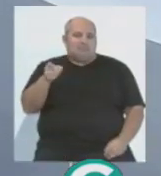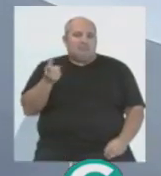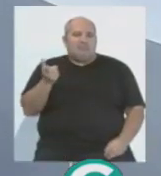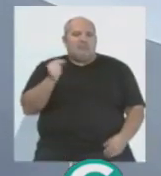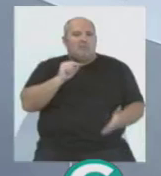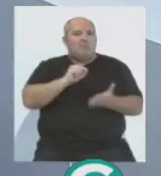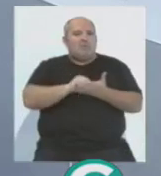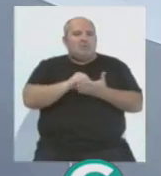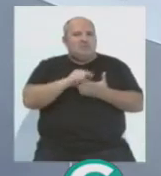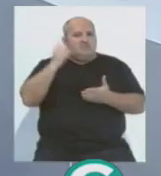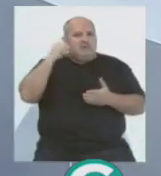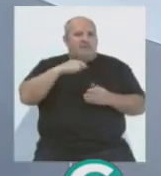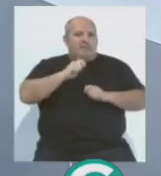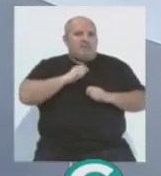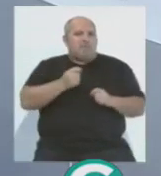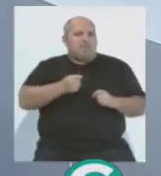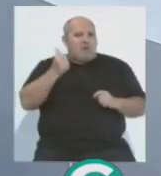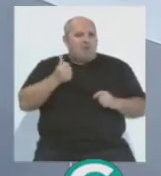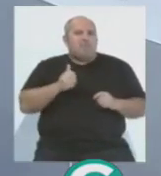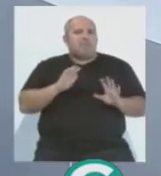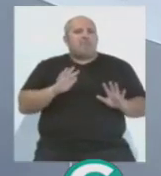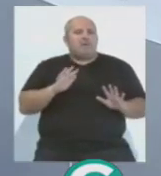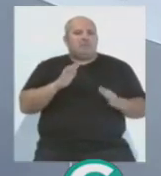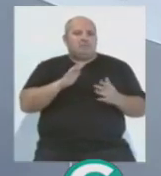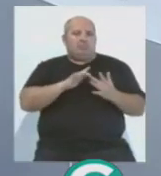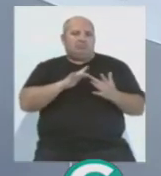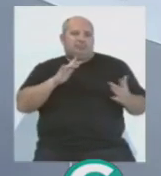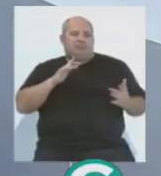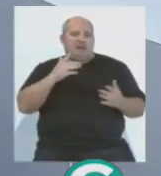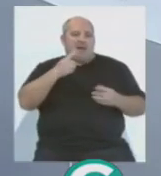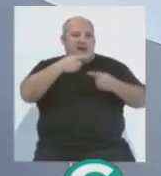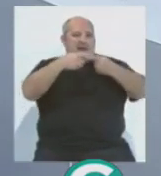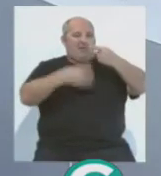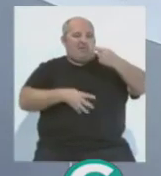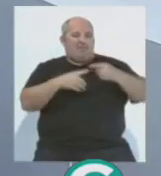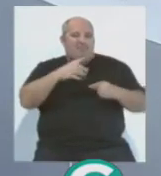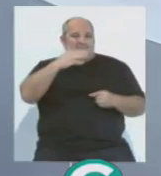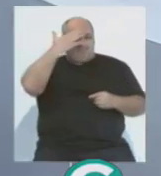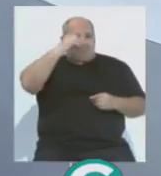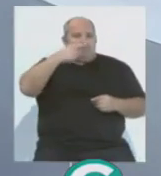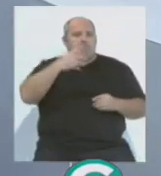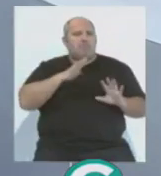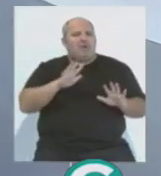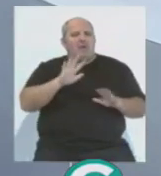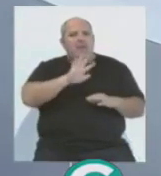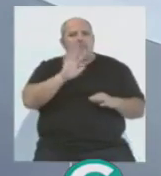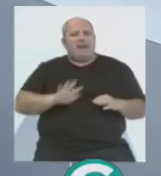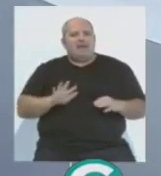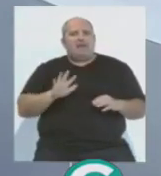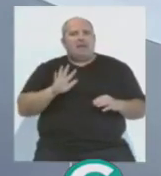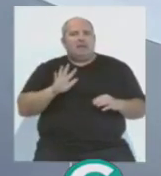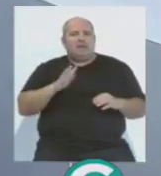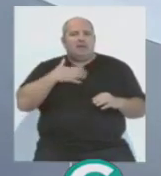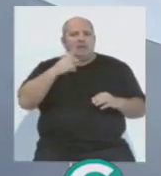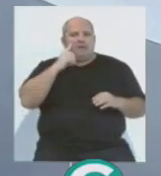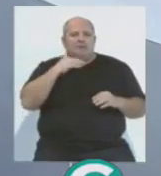el punto sabe a poco porque se te distancian algunos los que hayan ganado de los que están arriba, pero esa imagen que